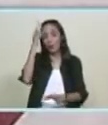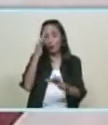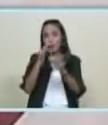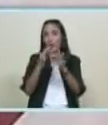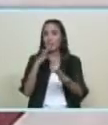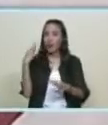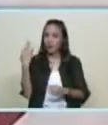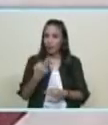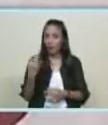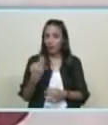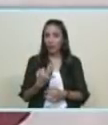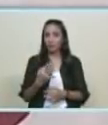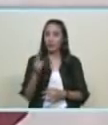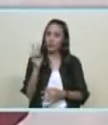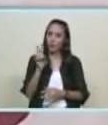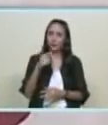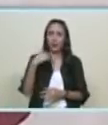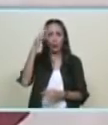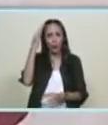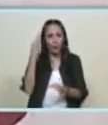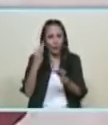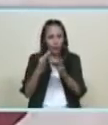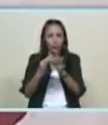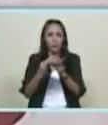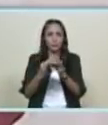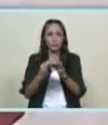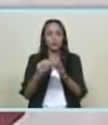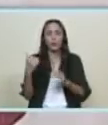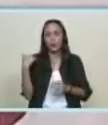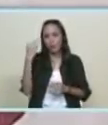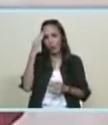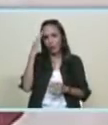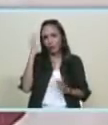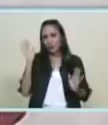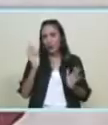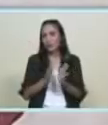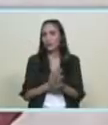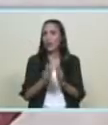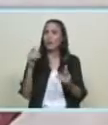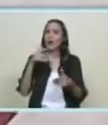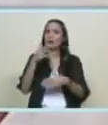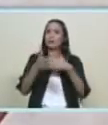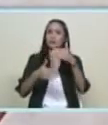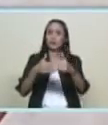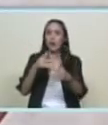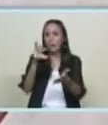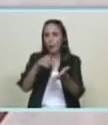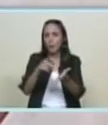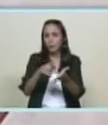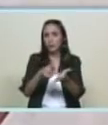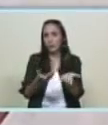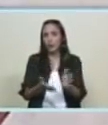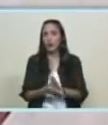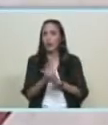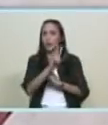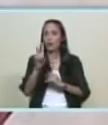venezolano tengo fe absoluta en el pueblo venezolano y sé que va a salir a votar el 22 de abril bueno inscríbete